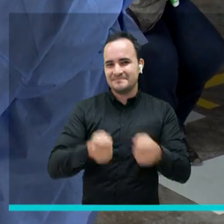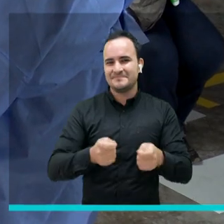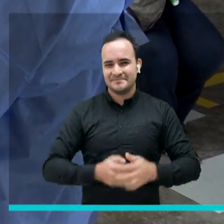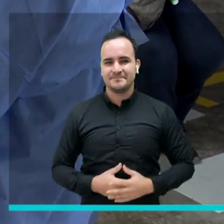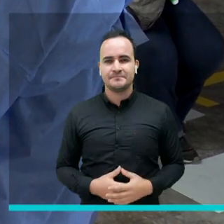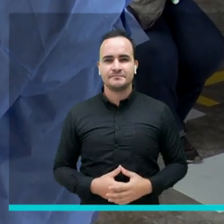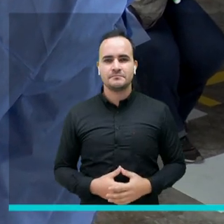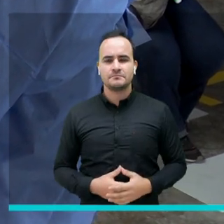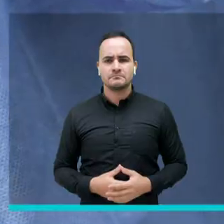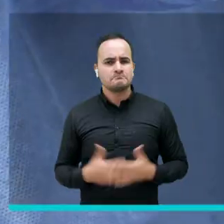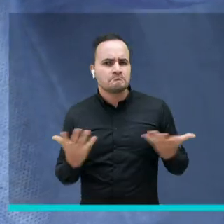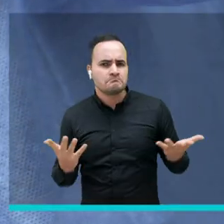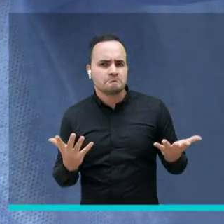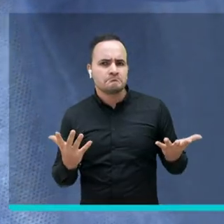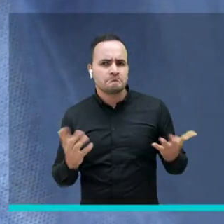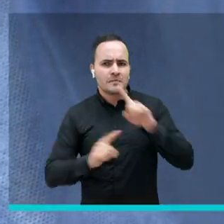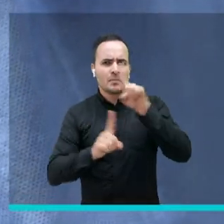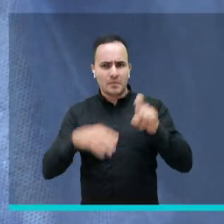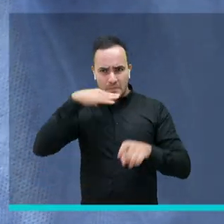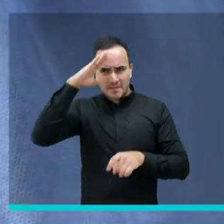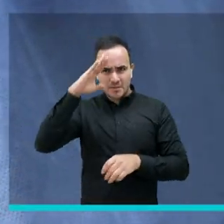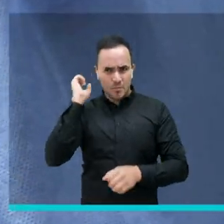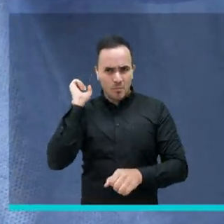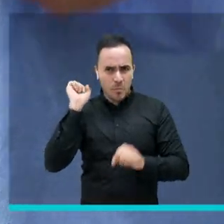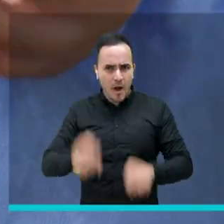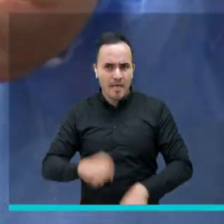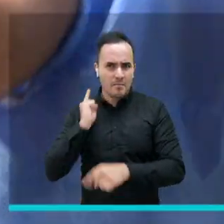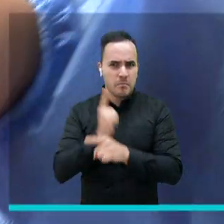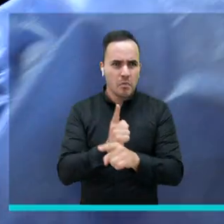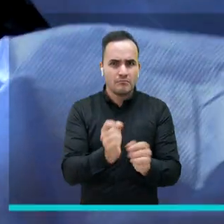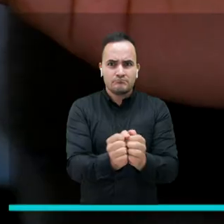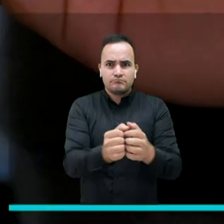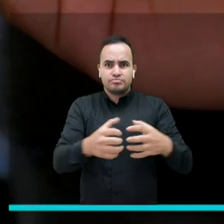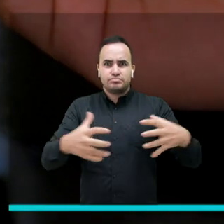Pero, ¿qué tan cierto es que Medellín está próximo a lograrlo?